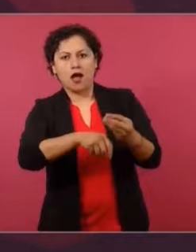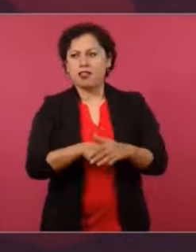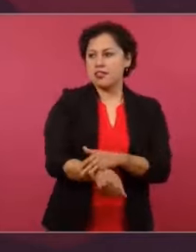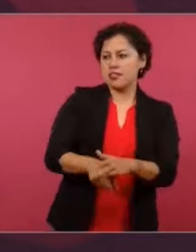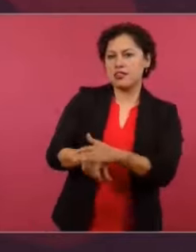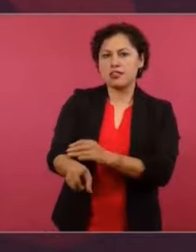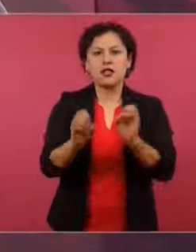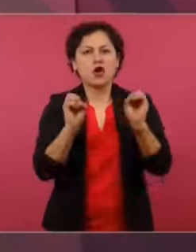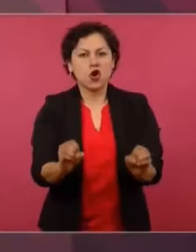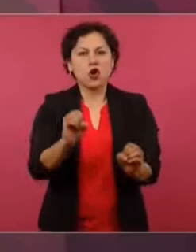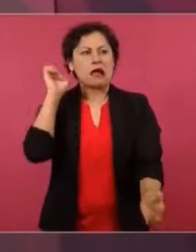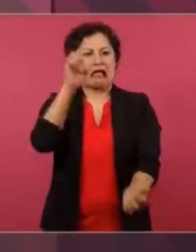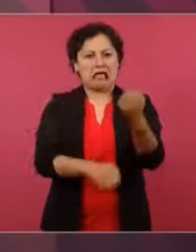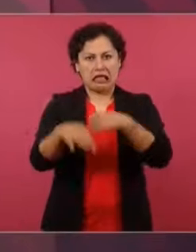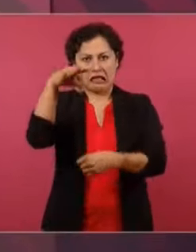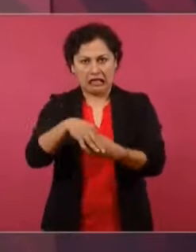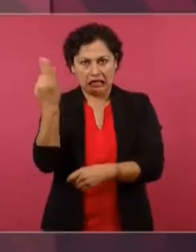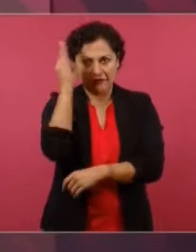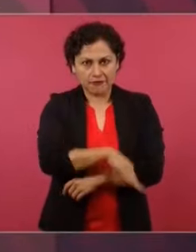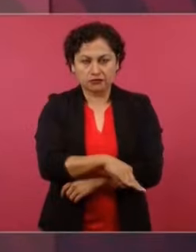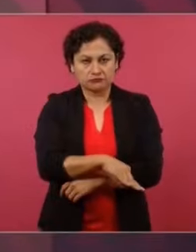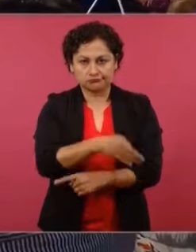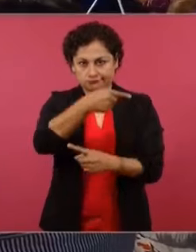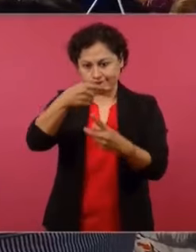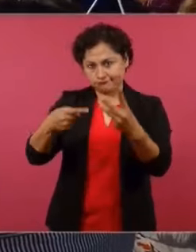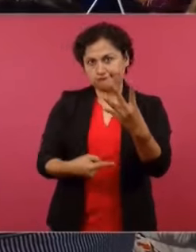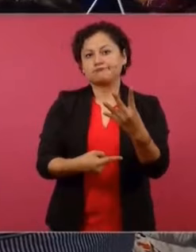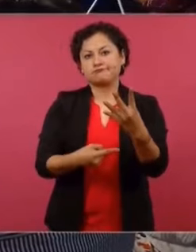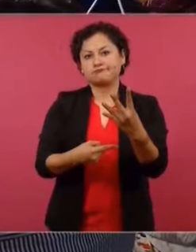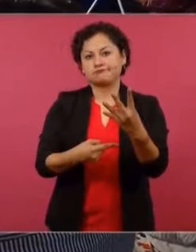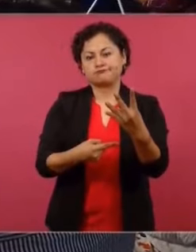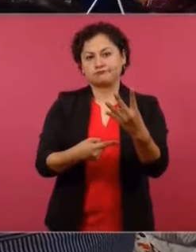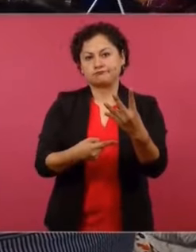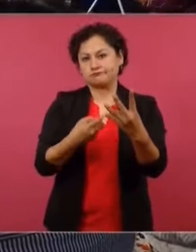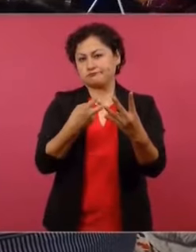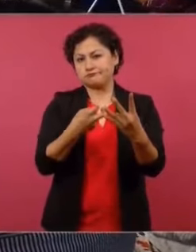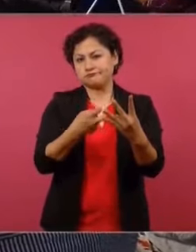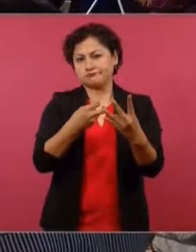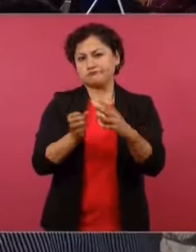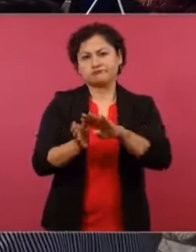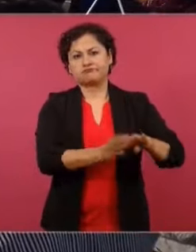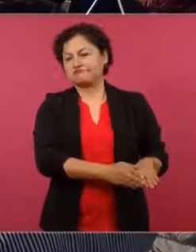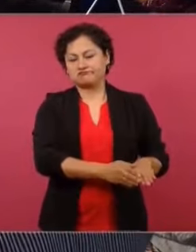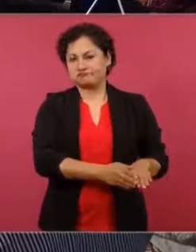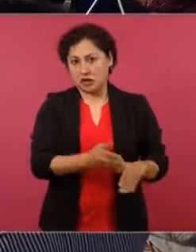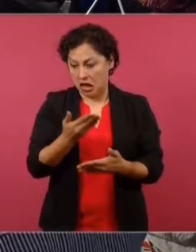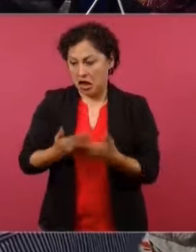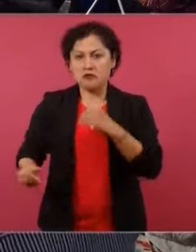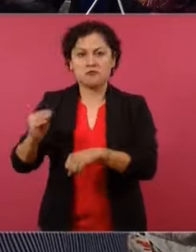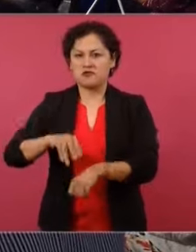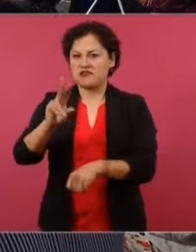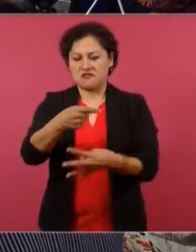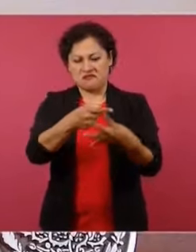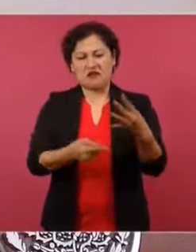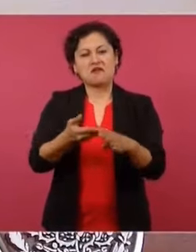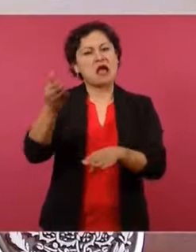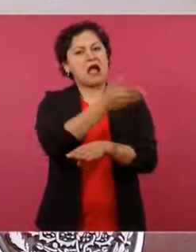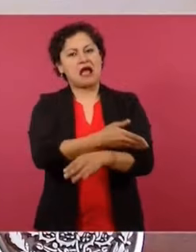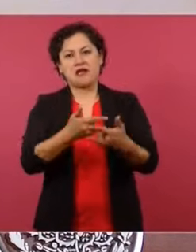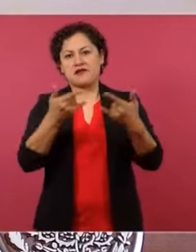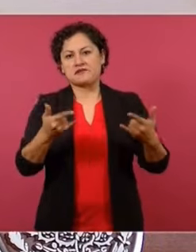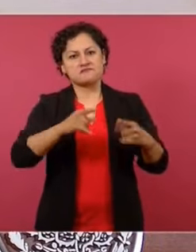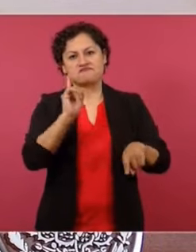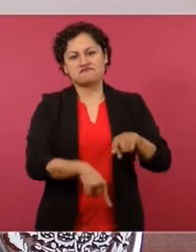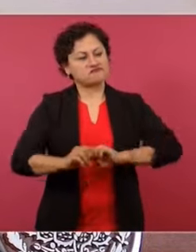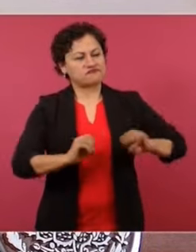el fraude electoral queden en la historia, en el basurero de la historia,